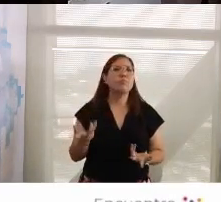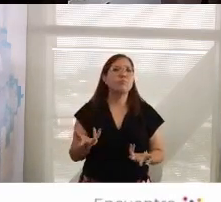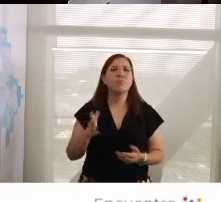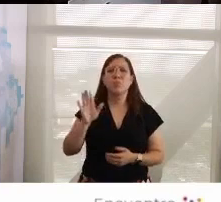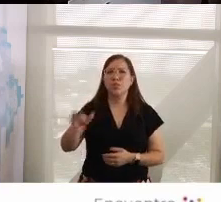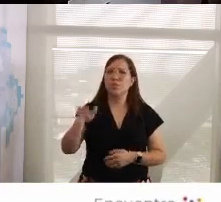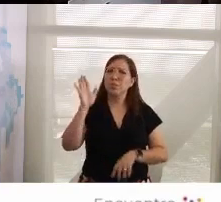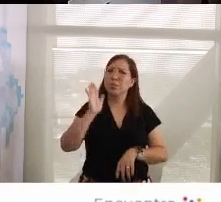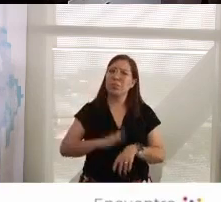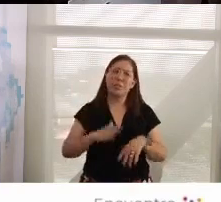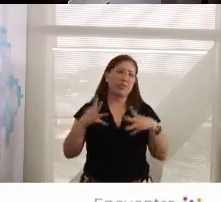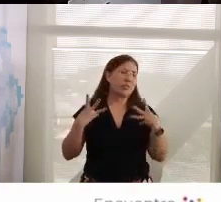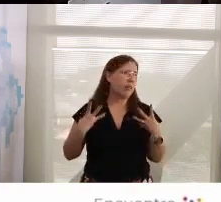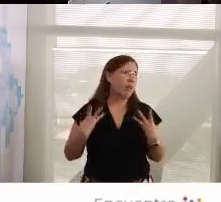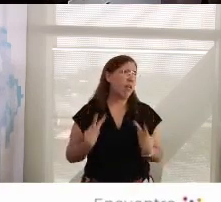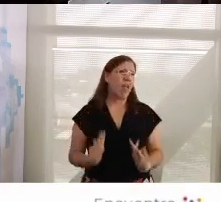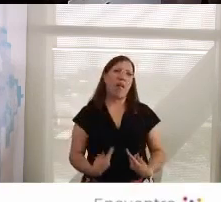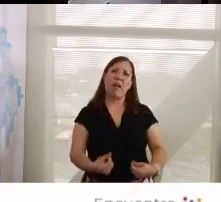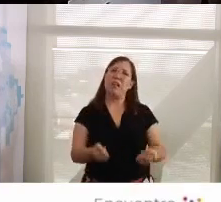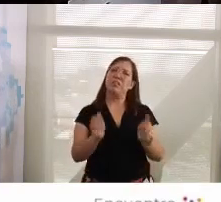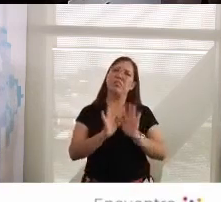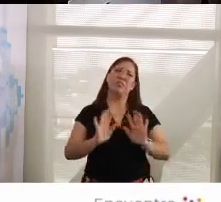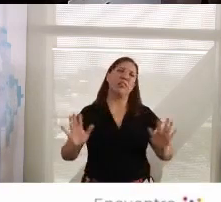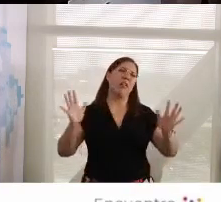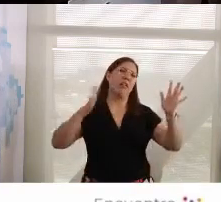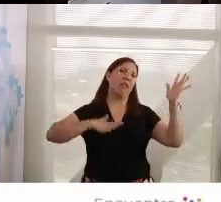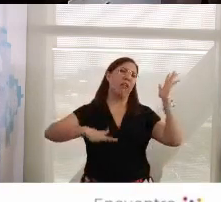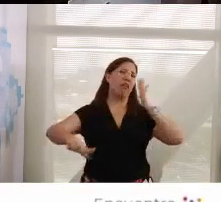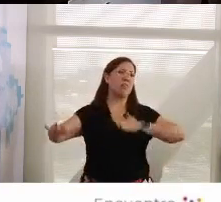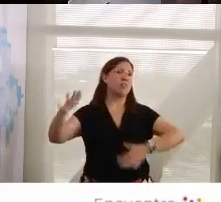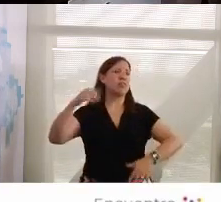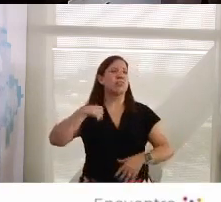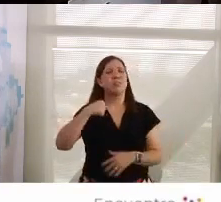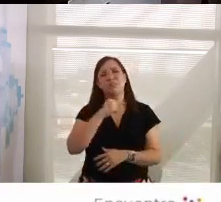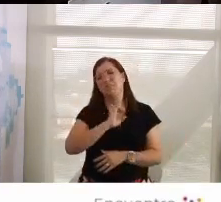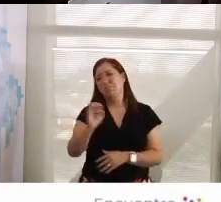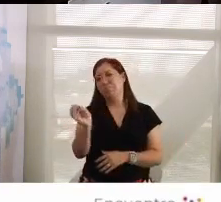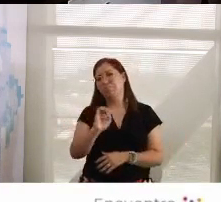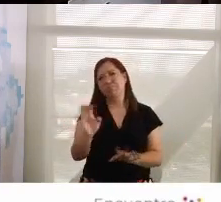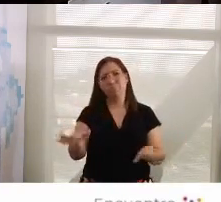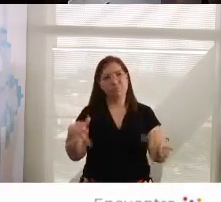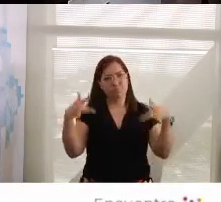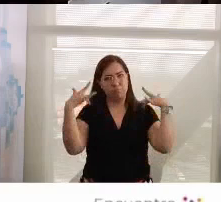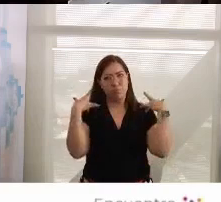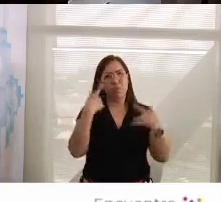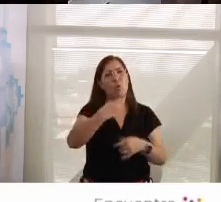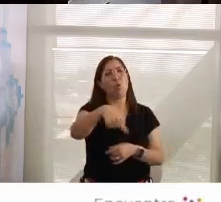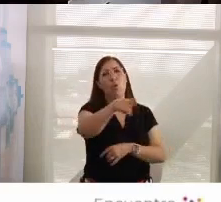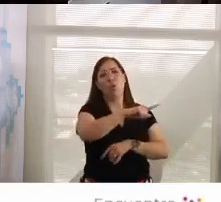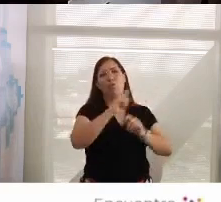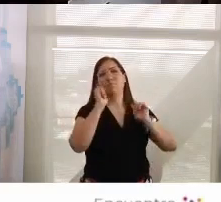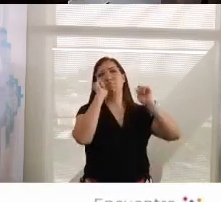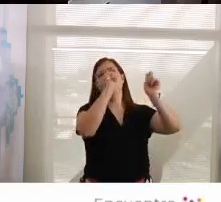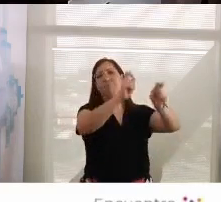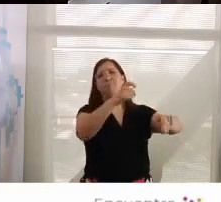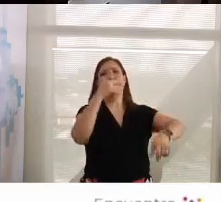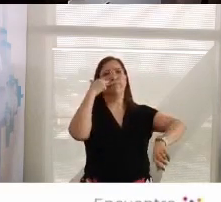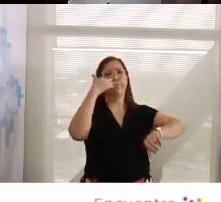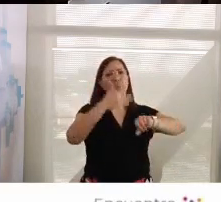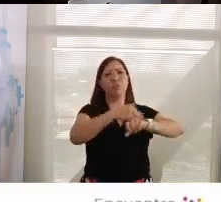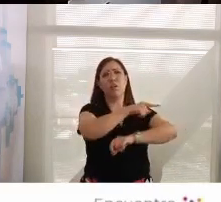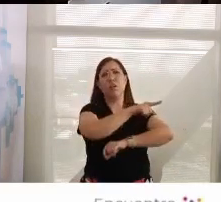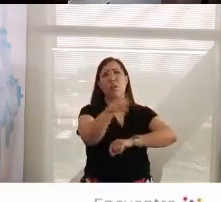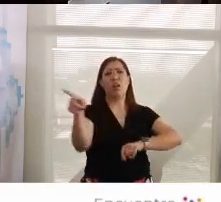desgastante! Mejor me desentiendo de todo eso y que ellos sean los responsables últimos, ellos, el